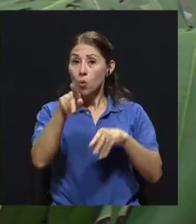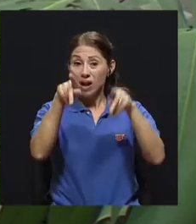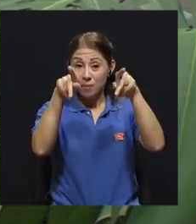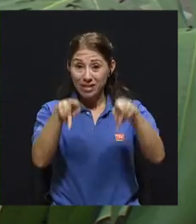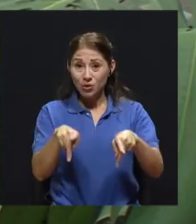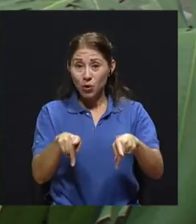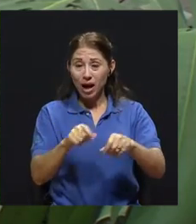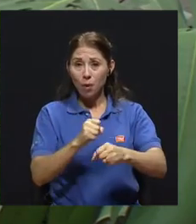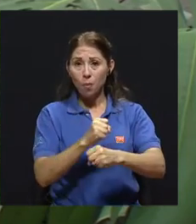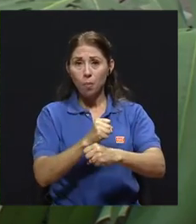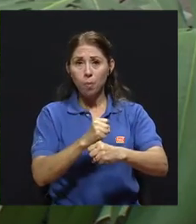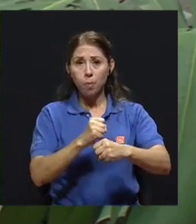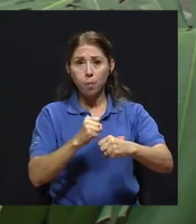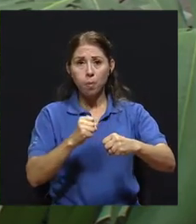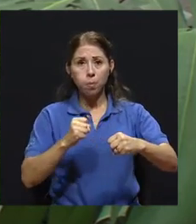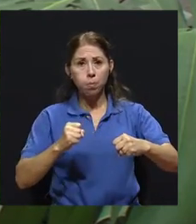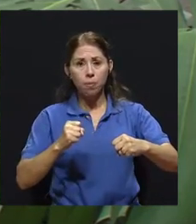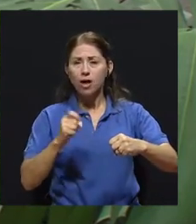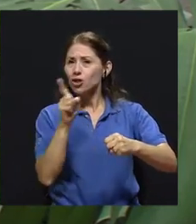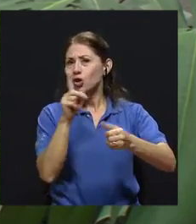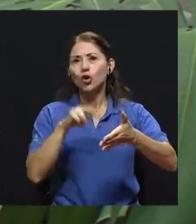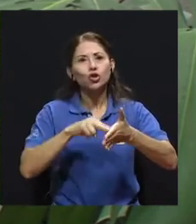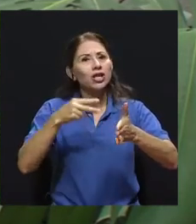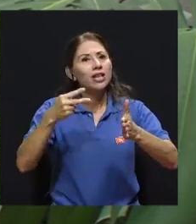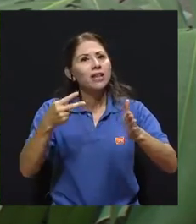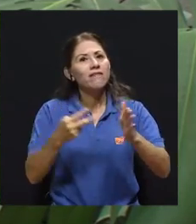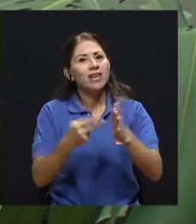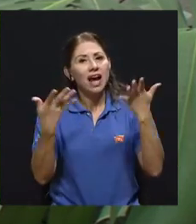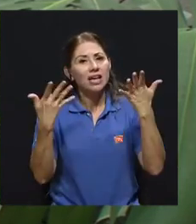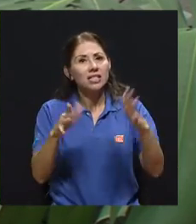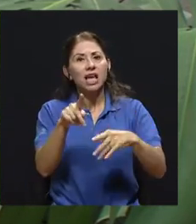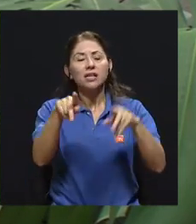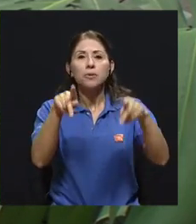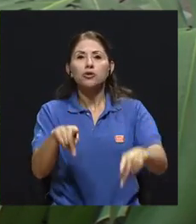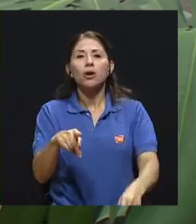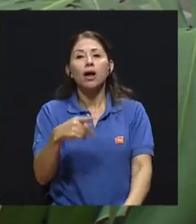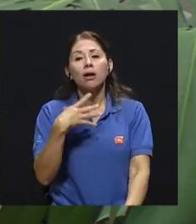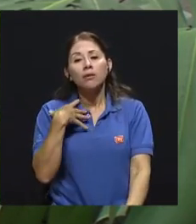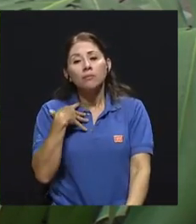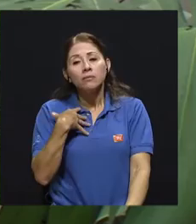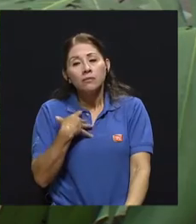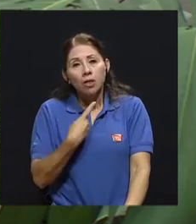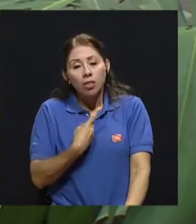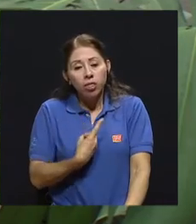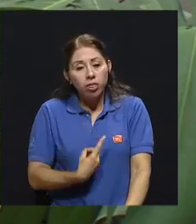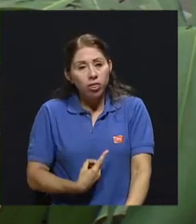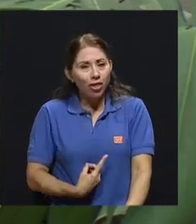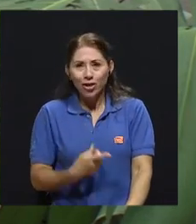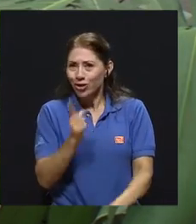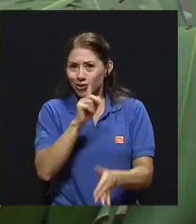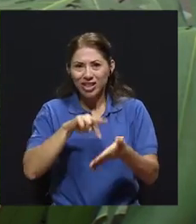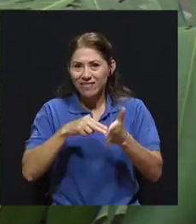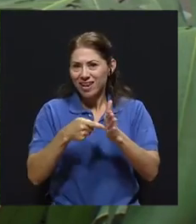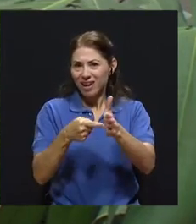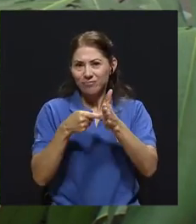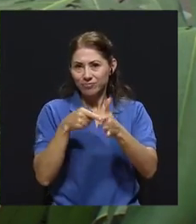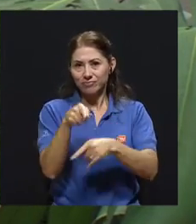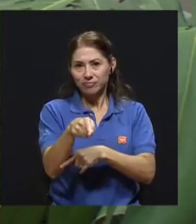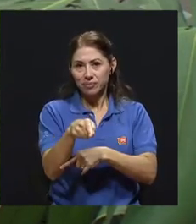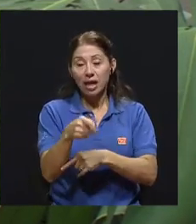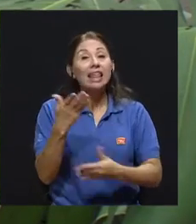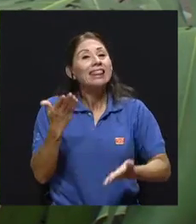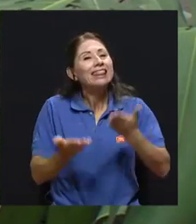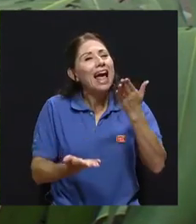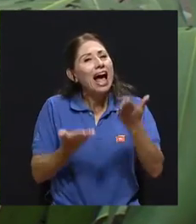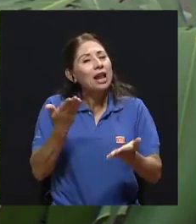una persona con obesidad va a derivar en un cuadro, digamos, de depresión, si se puede hablar así, ¿verdad? Sí puede